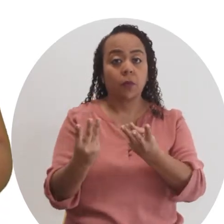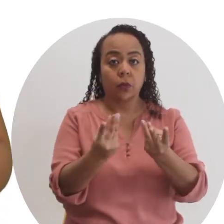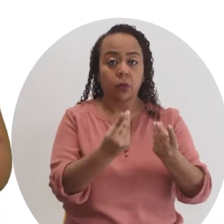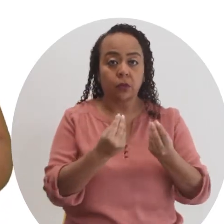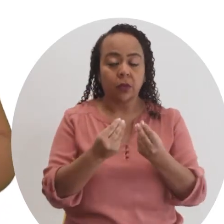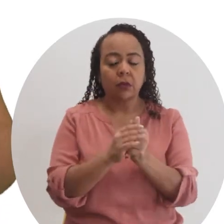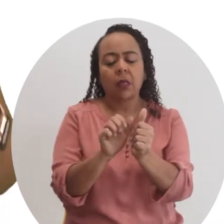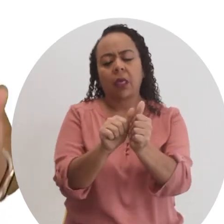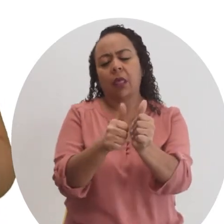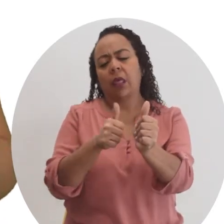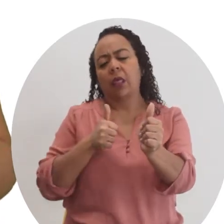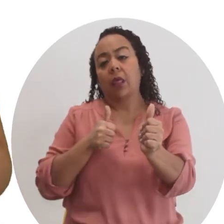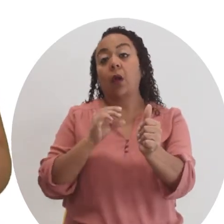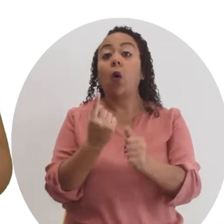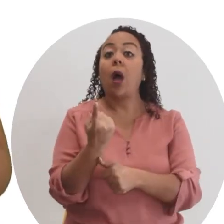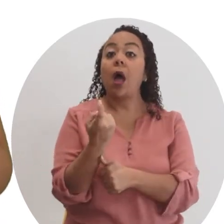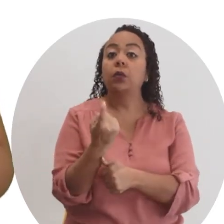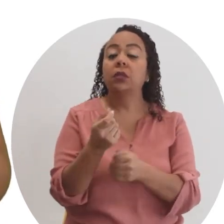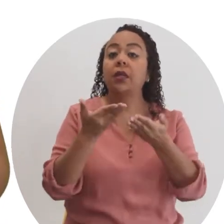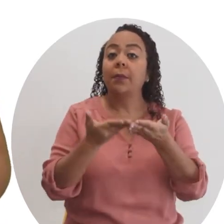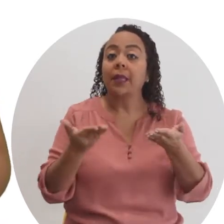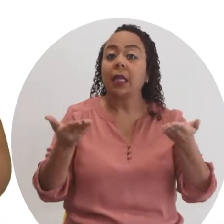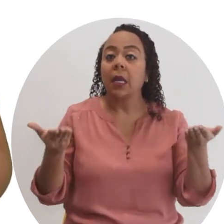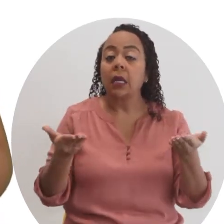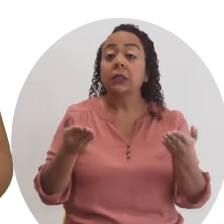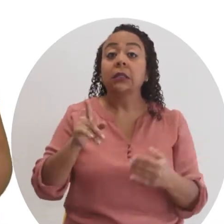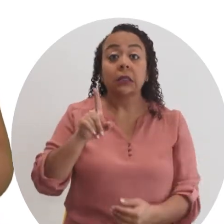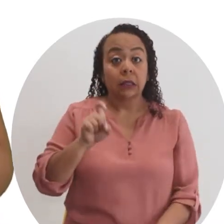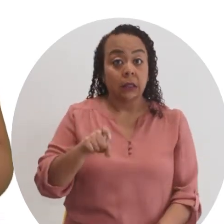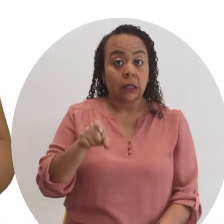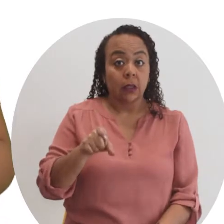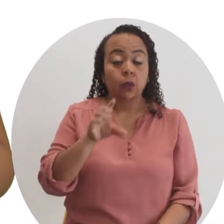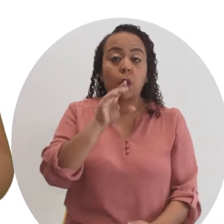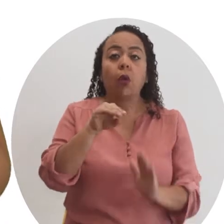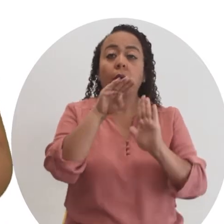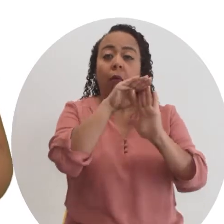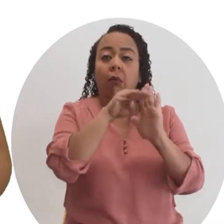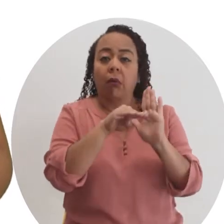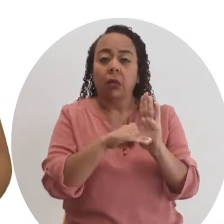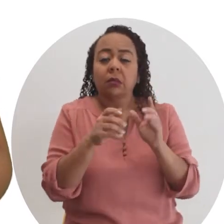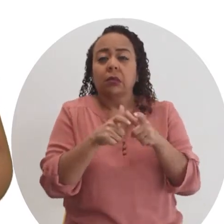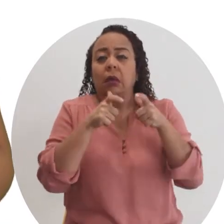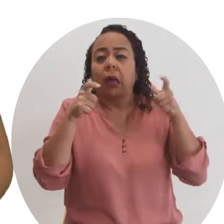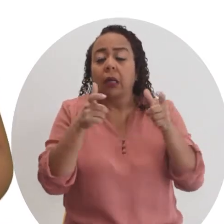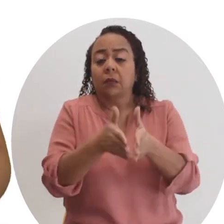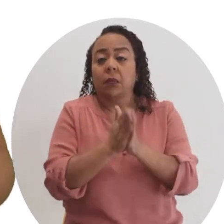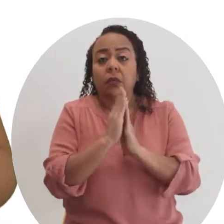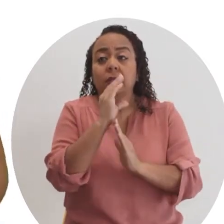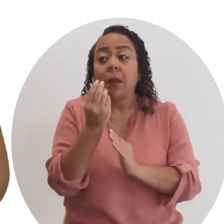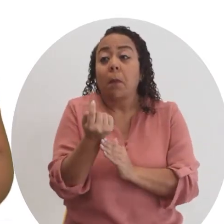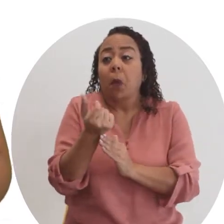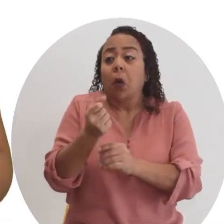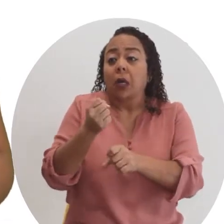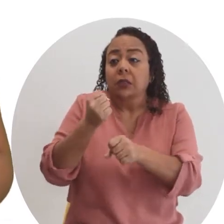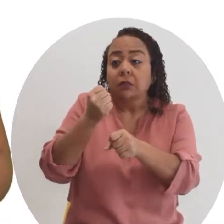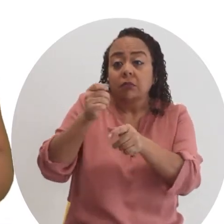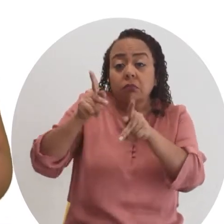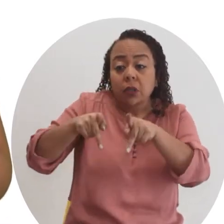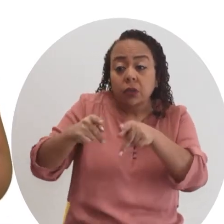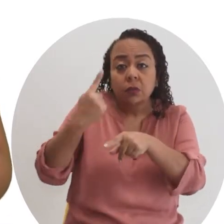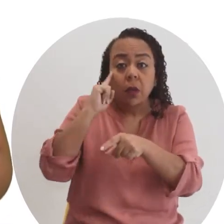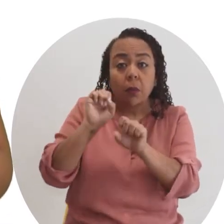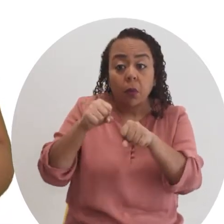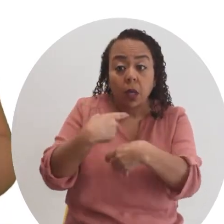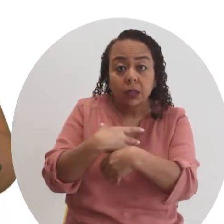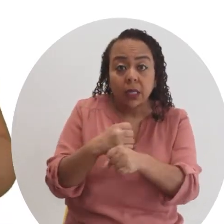producir, el atraso o la ausencia de materiales que necesitan o manejar listas grandes de pedidos y poca mano de obra para